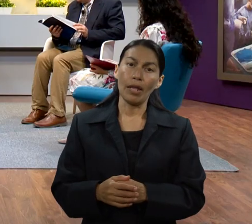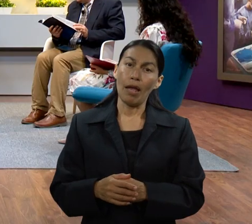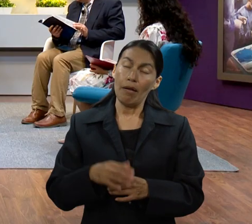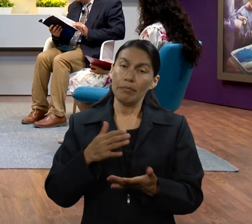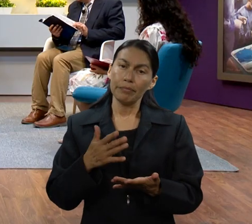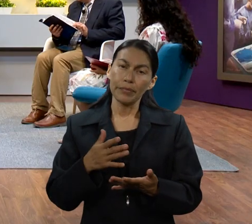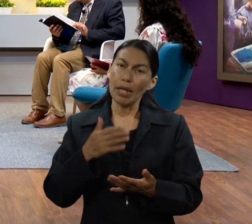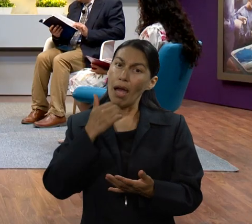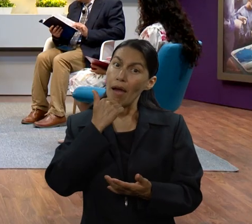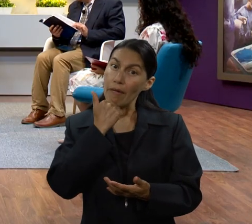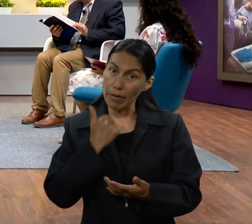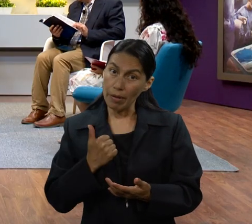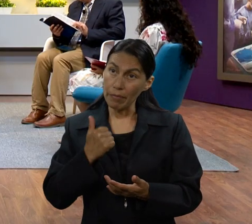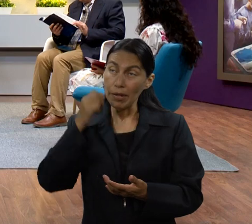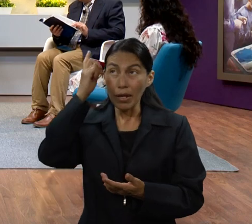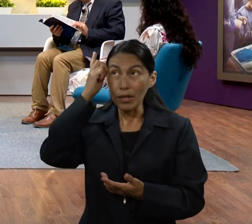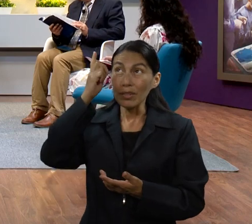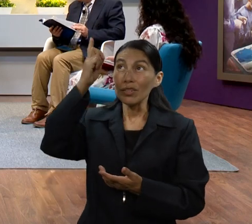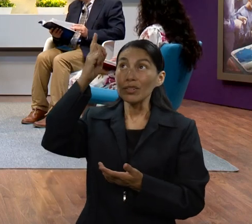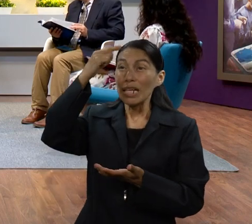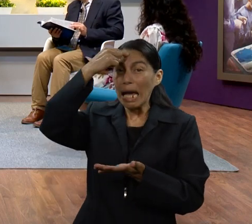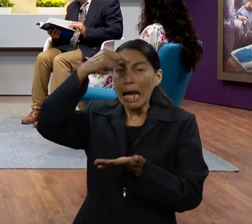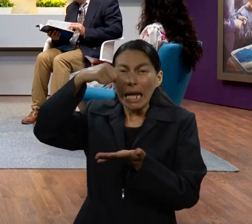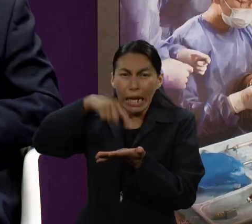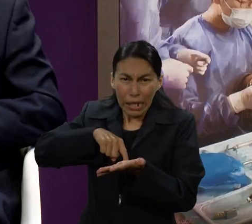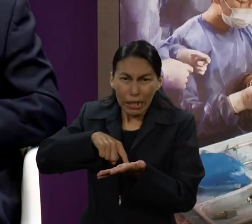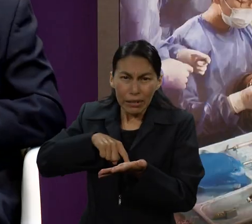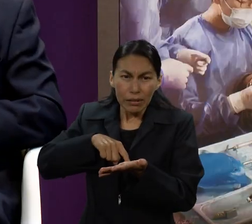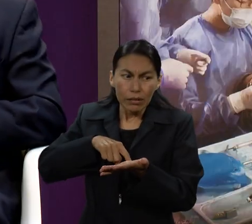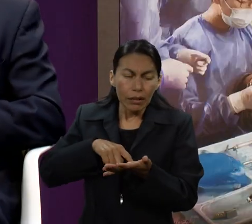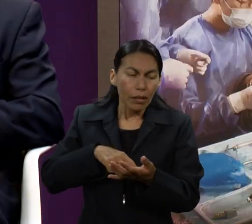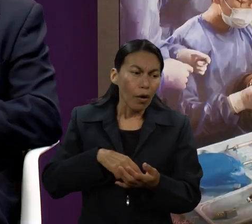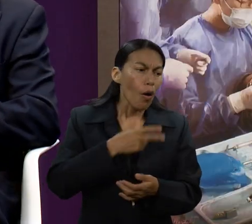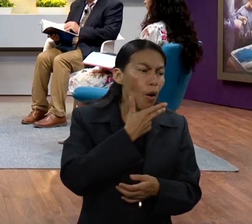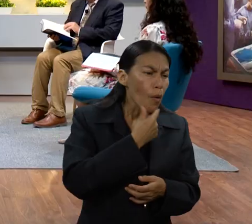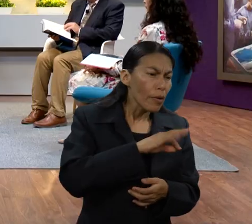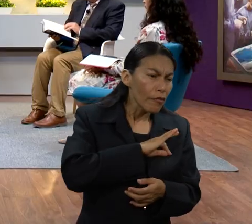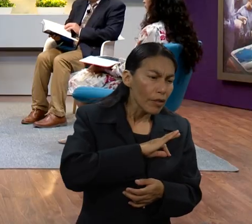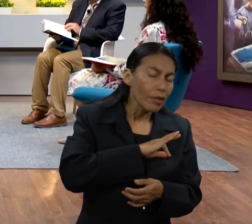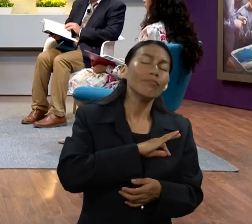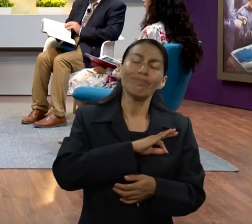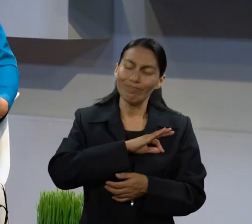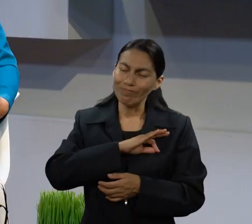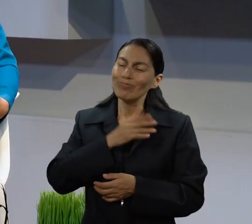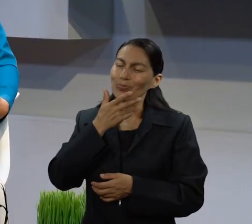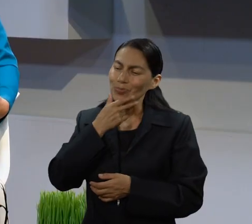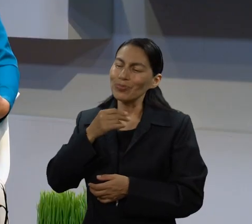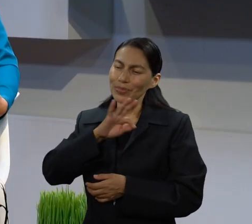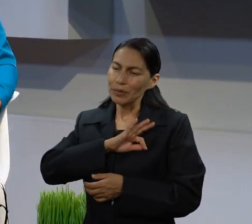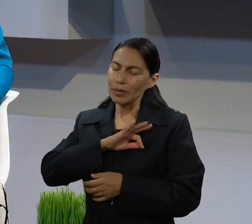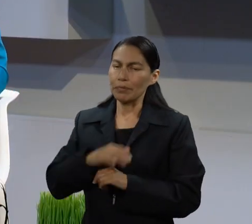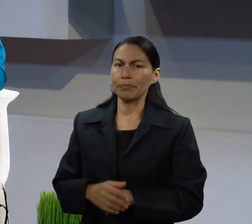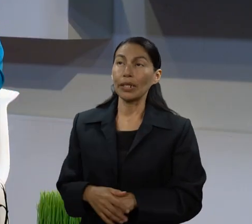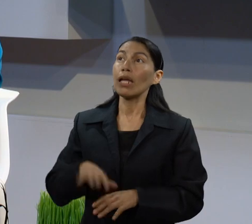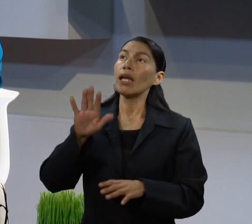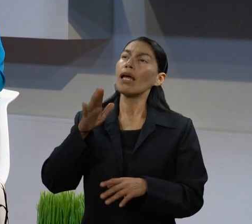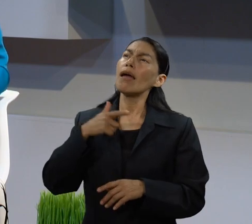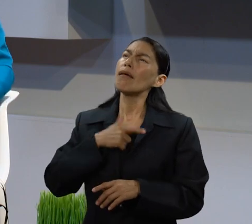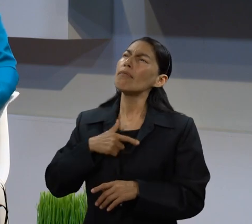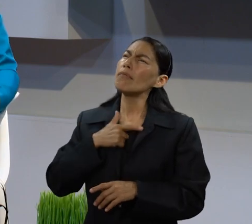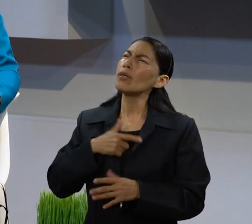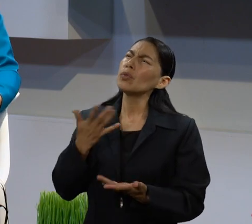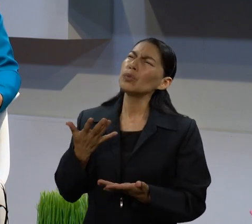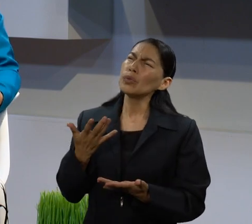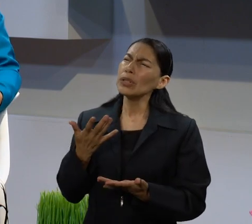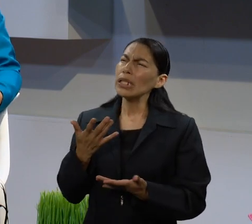Una característica es que Dios, perdón, Abraham le creía a Dios. Era un hombre de fe. Era un hombre de fe. A mí me